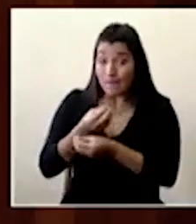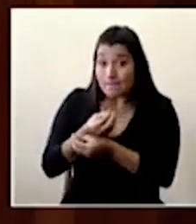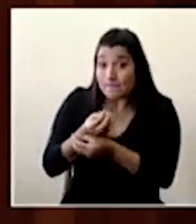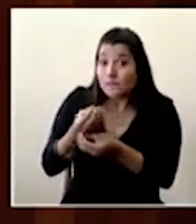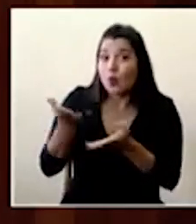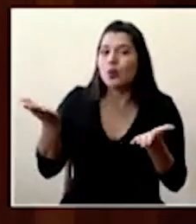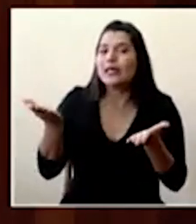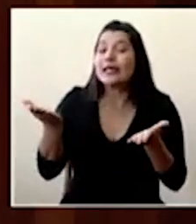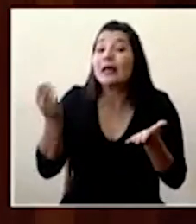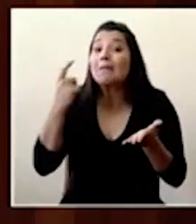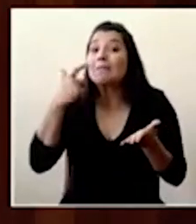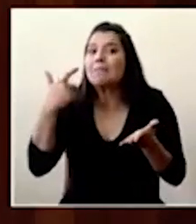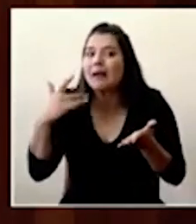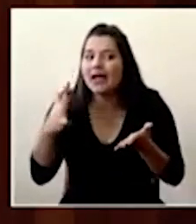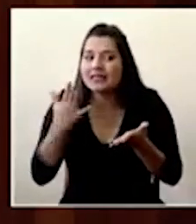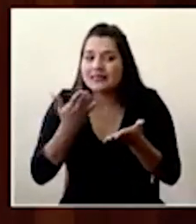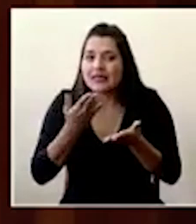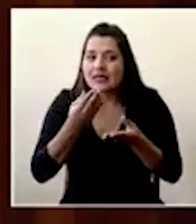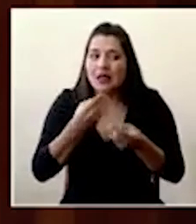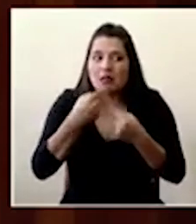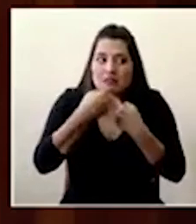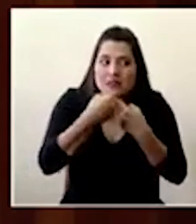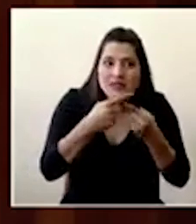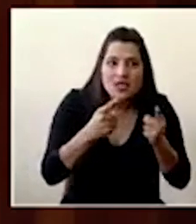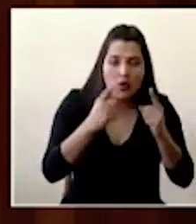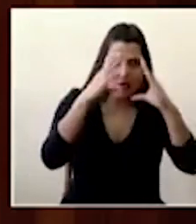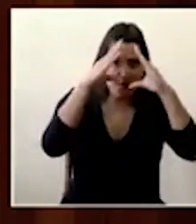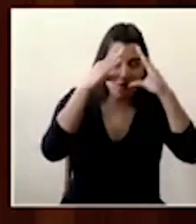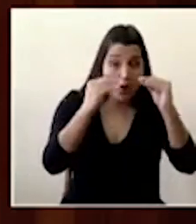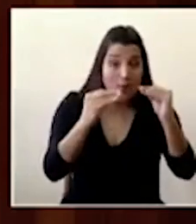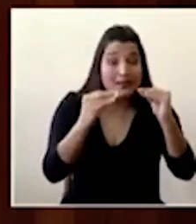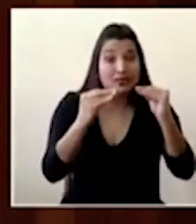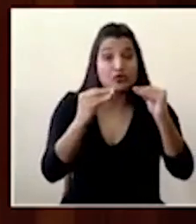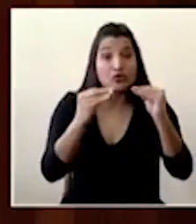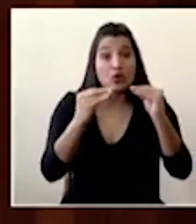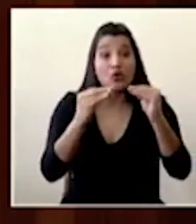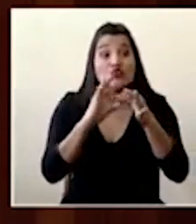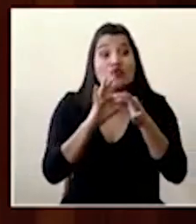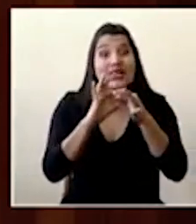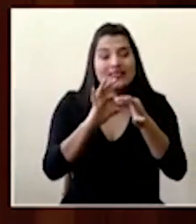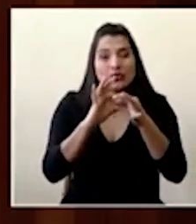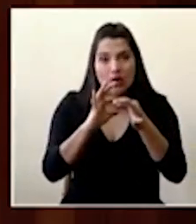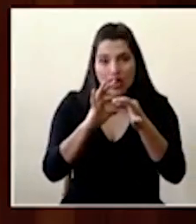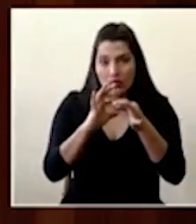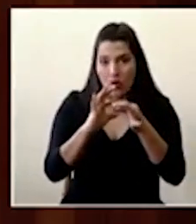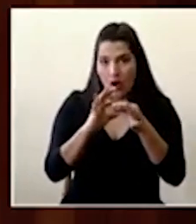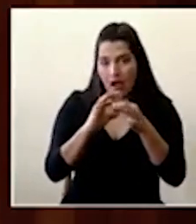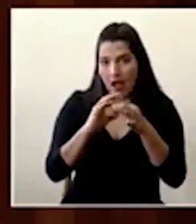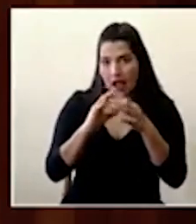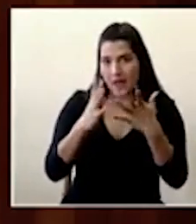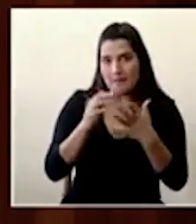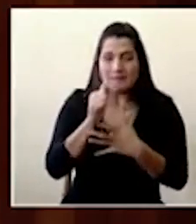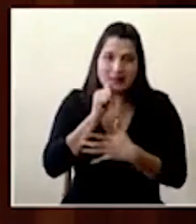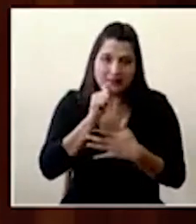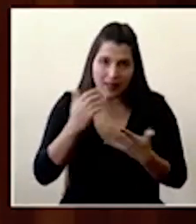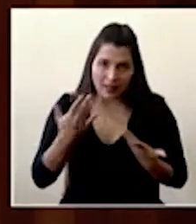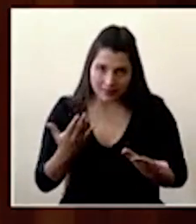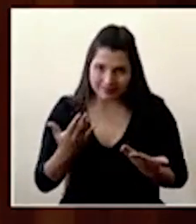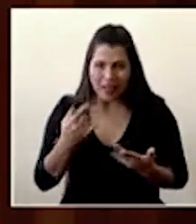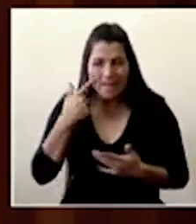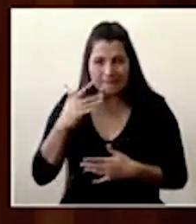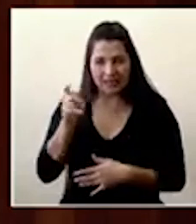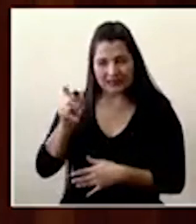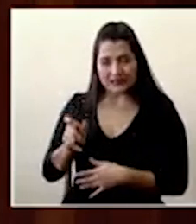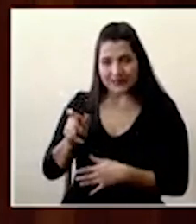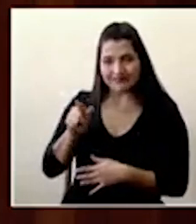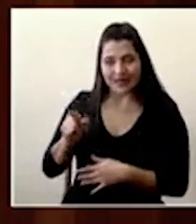generado alguna información sobre los datos que ya se acaban de oficializar acá. Vista esa circunstancia, vamos a proceder